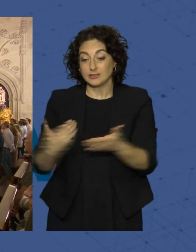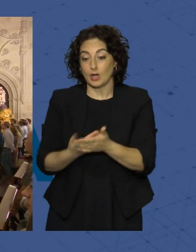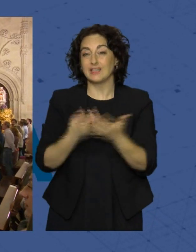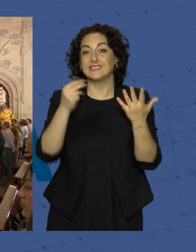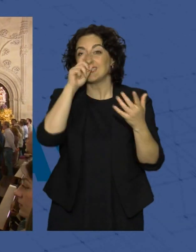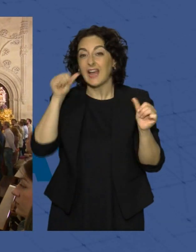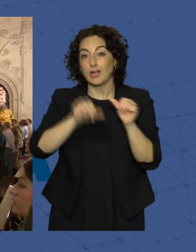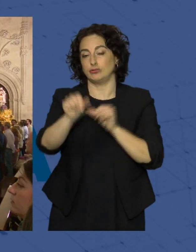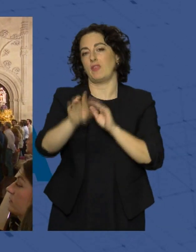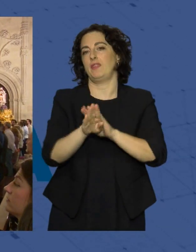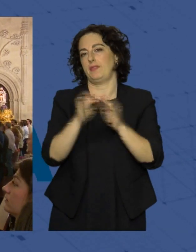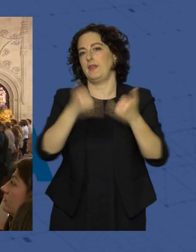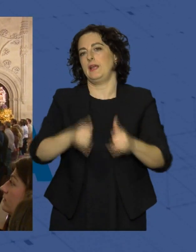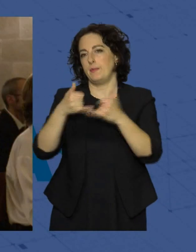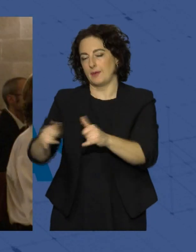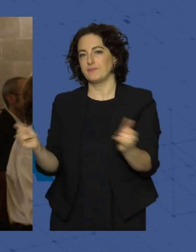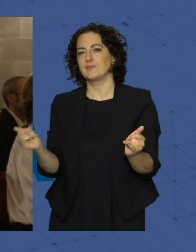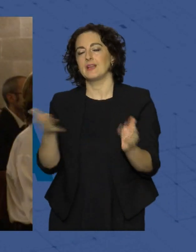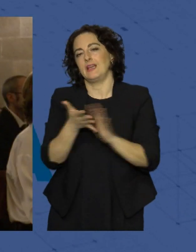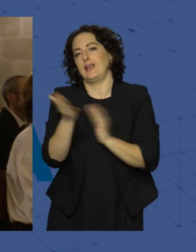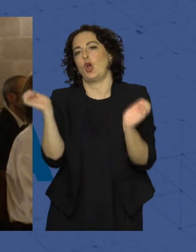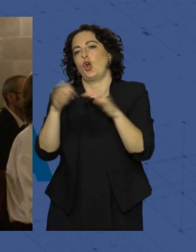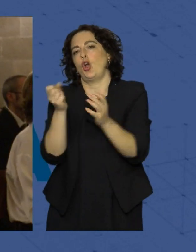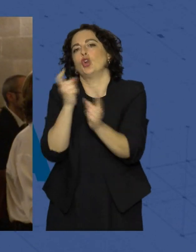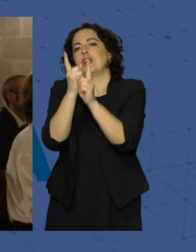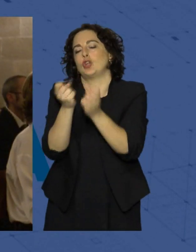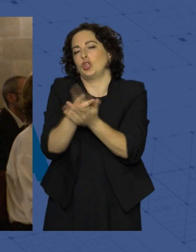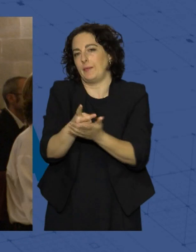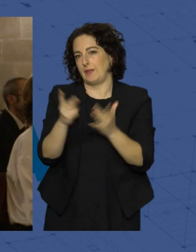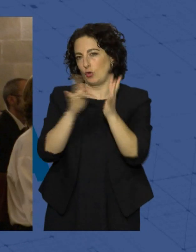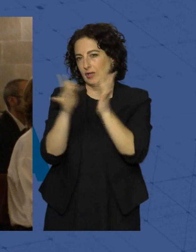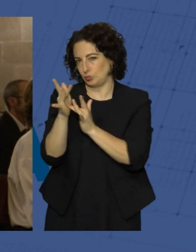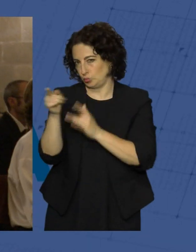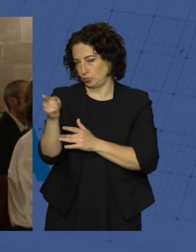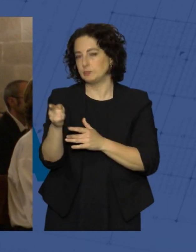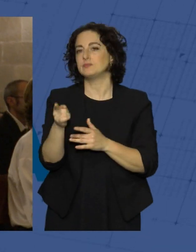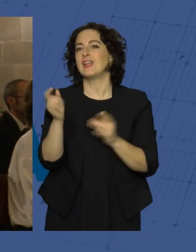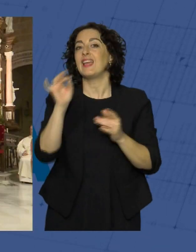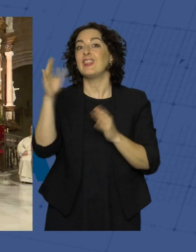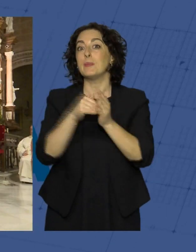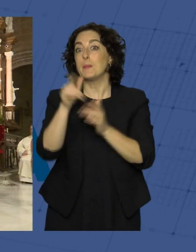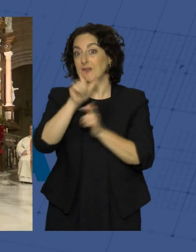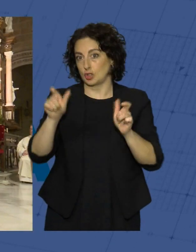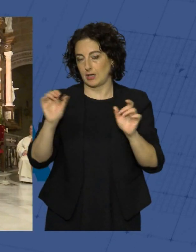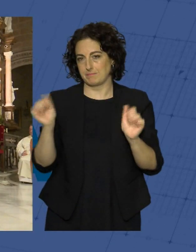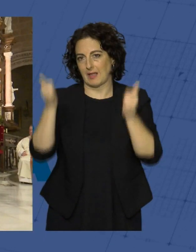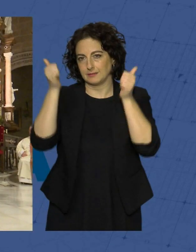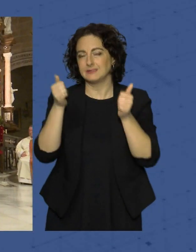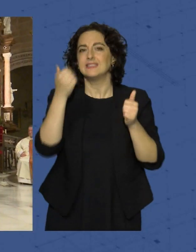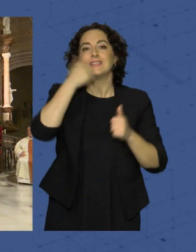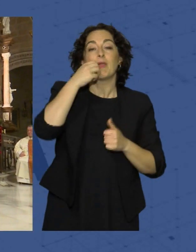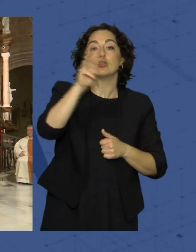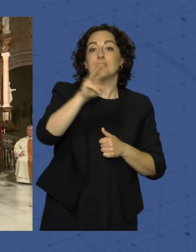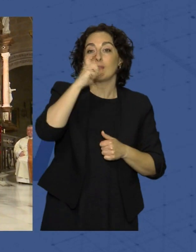en los que Almería ha querido reencontrarse con Jesús de Medinaceli. Cada Besapiés congrega a más de 15.000 personas. El sábado 3 de